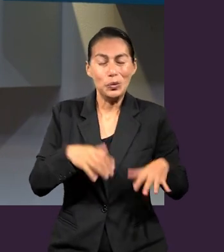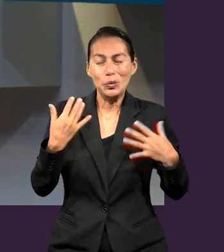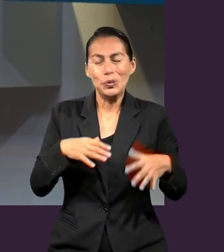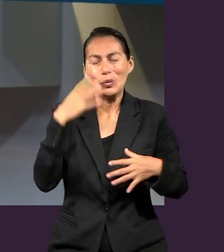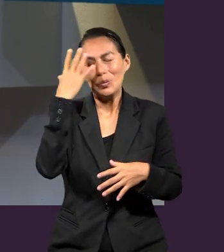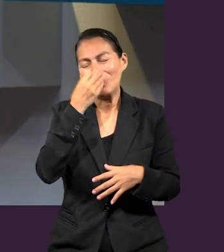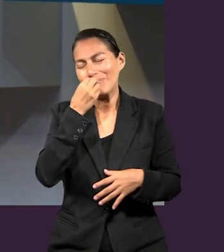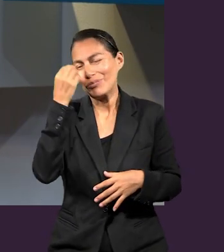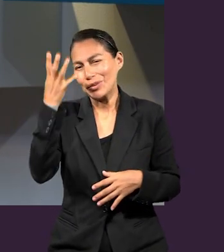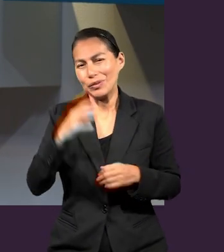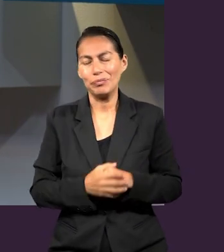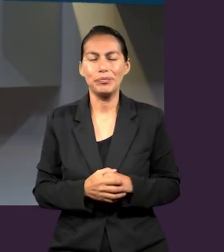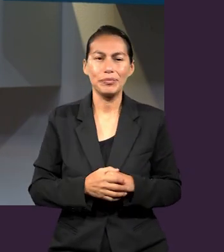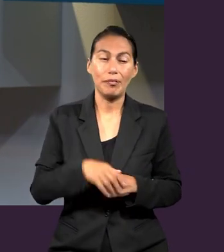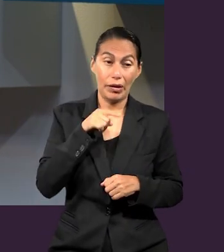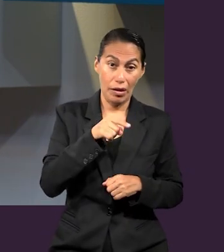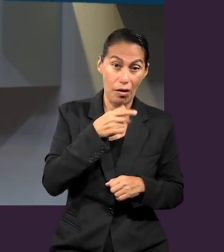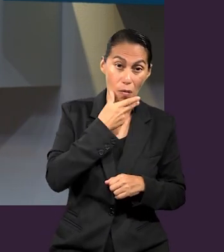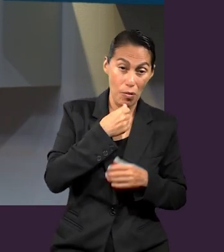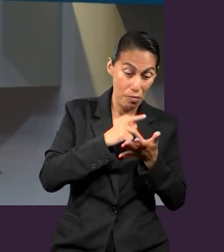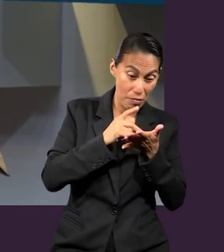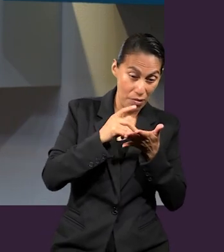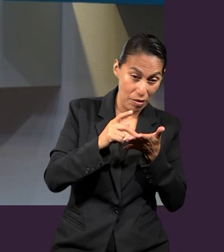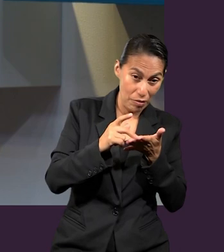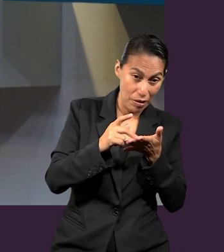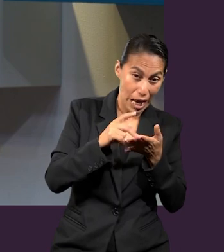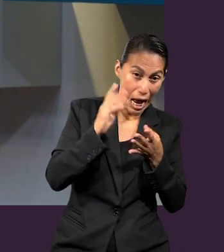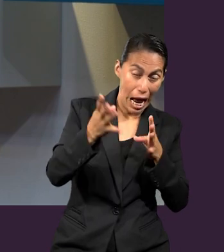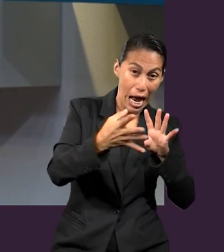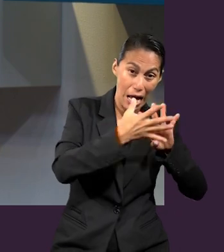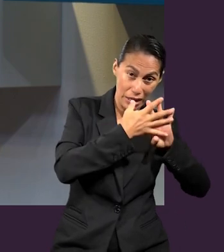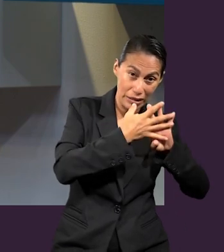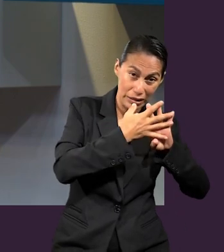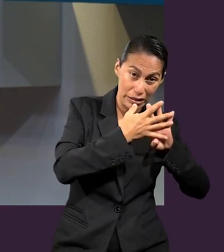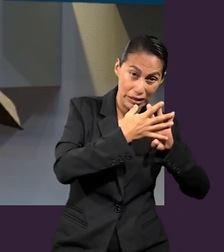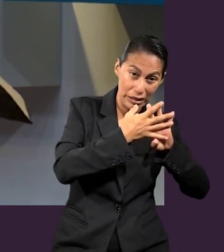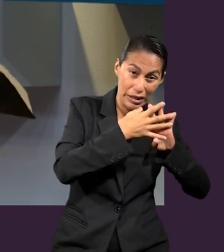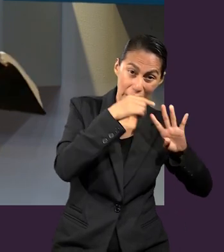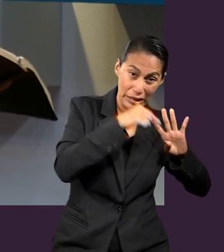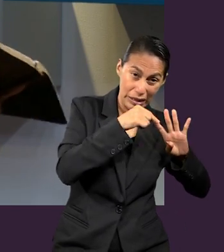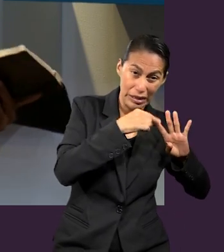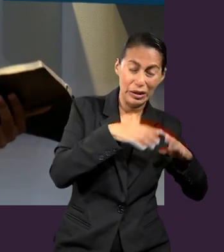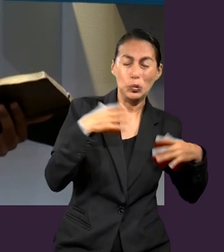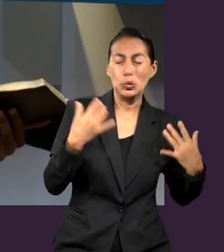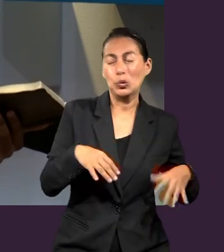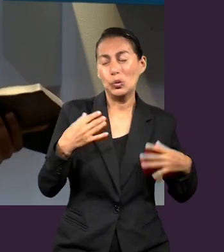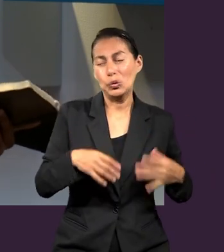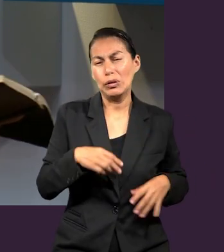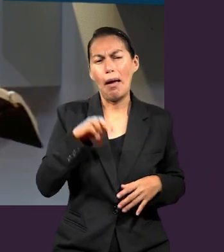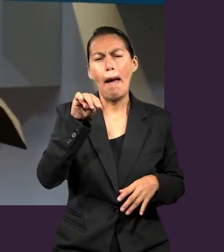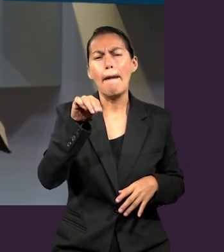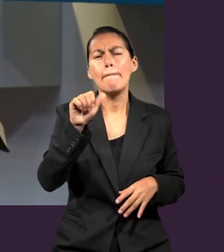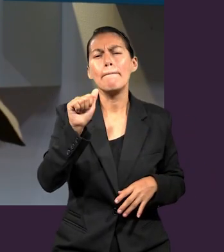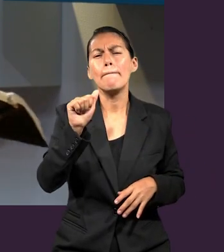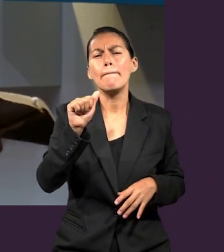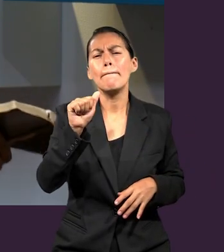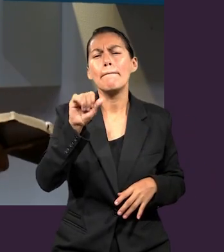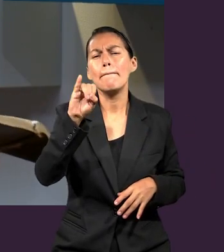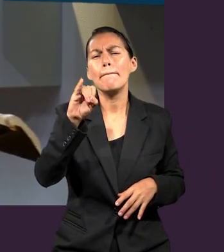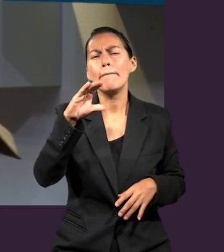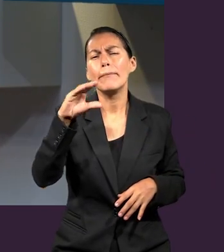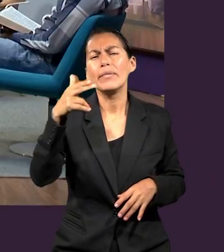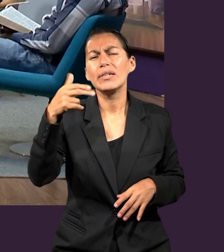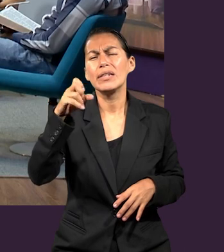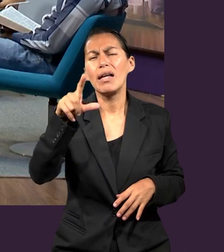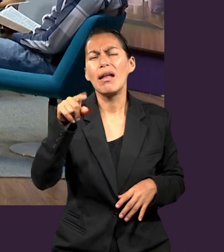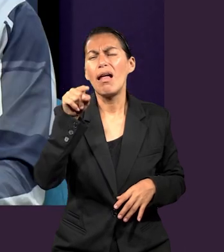encarcelado. Preso. Está preso. Michael, ¿hay algo que te llama la atención de